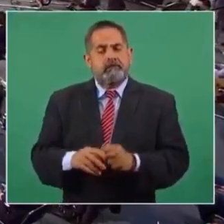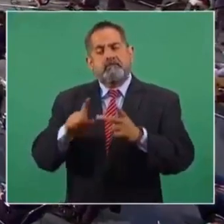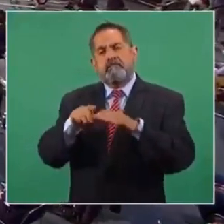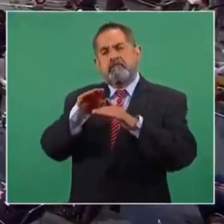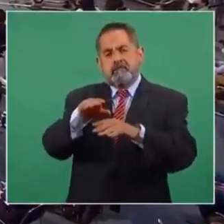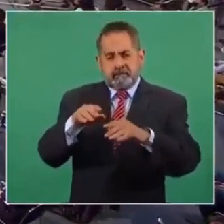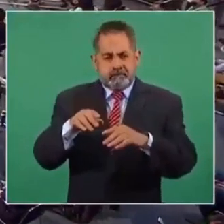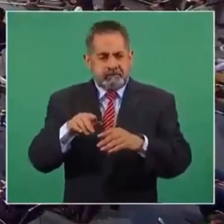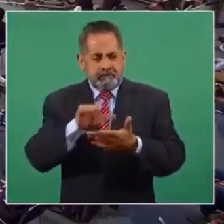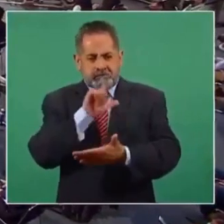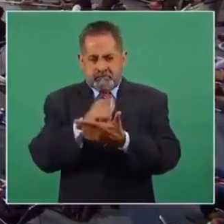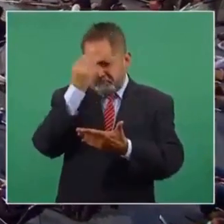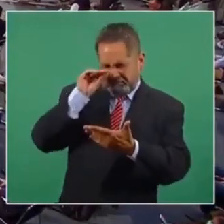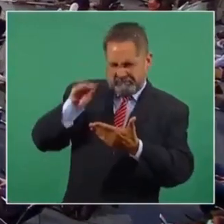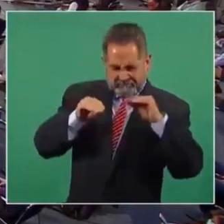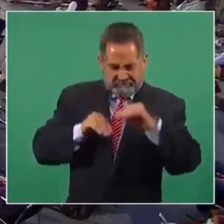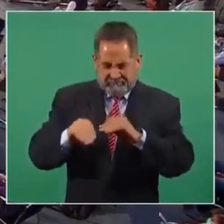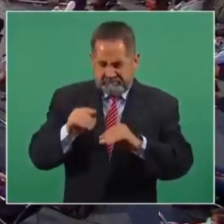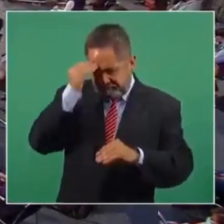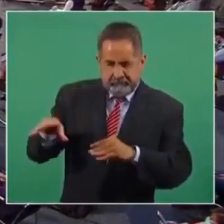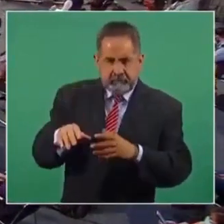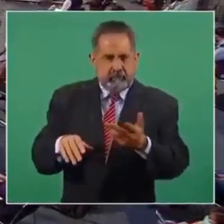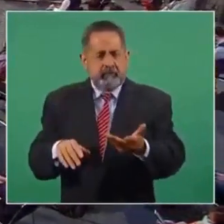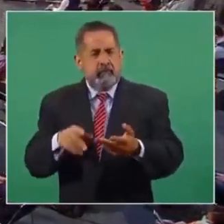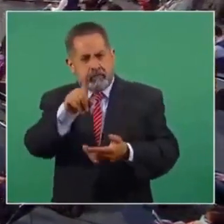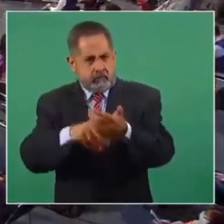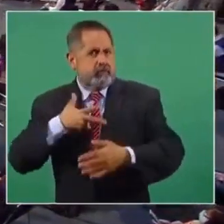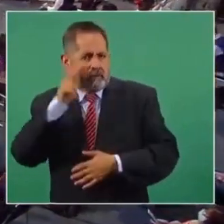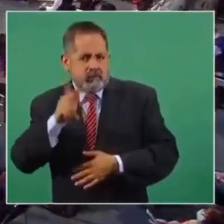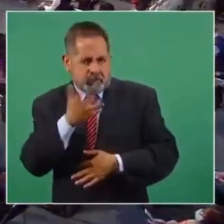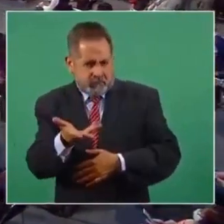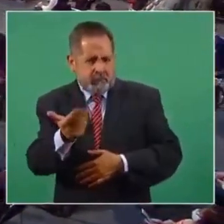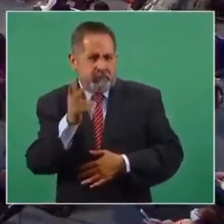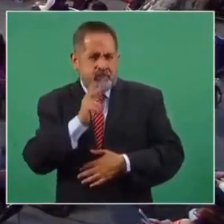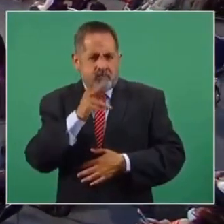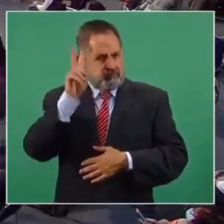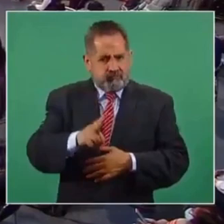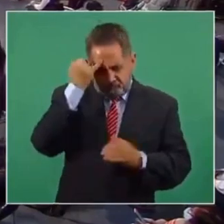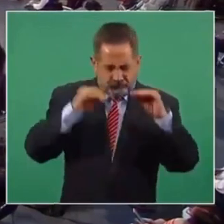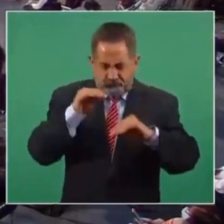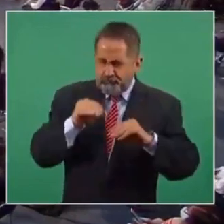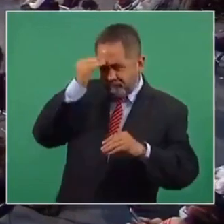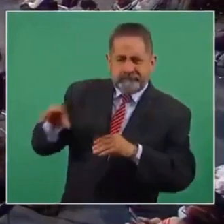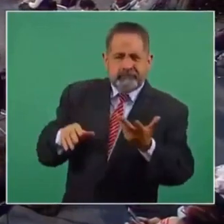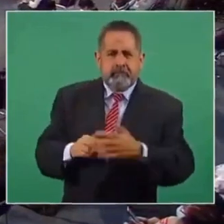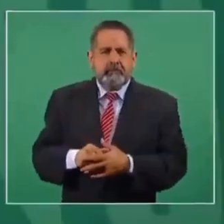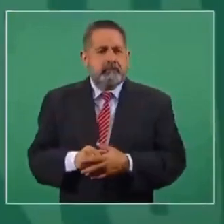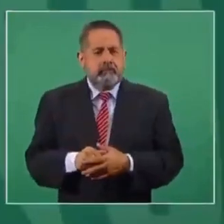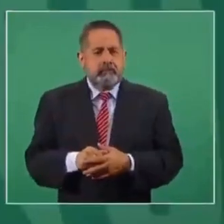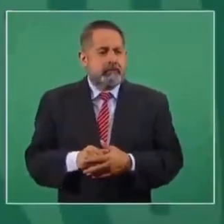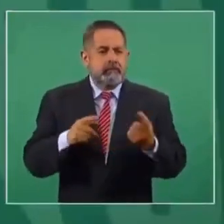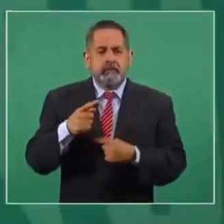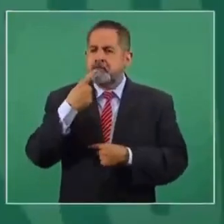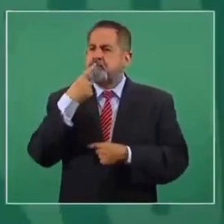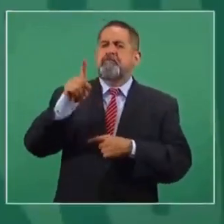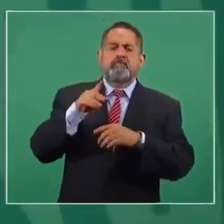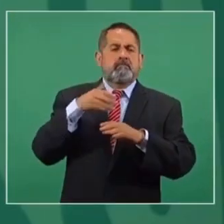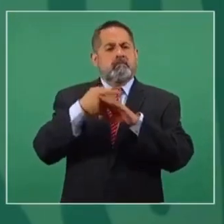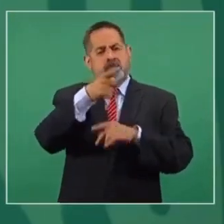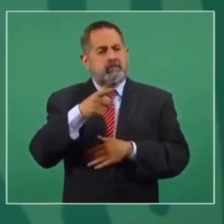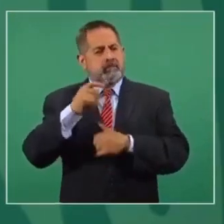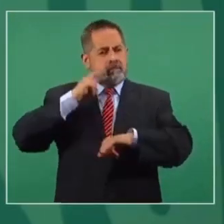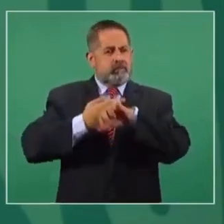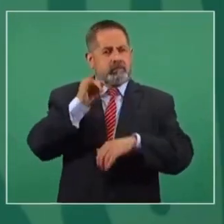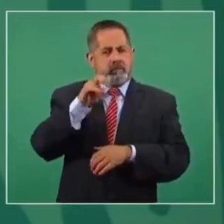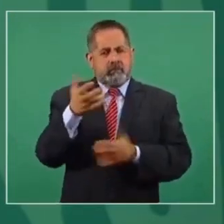La fabricación de delitos y de víctimas que usted mencionaba... Es que siempre se han fabricado delitos. ¿Pero se tuvieron pruebas en este caso? Sí, pero que acusen a la autoridad que no